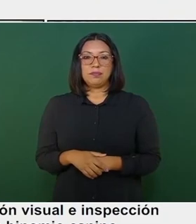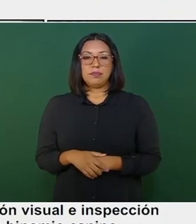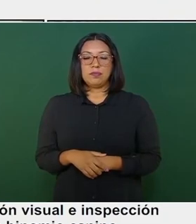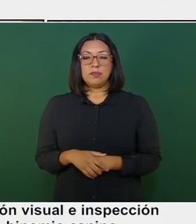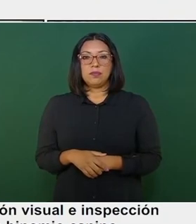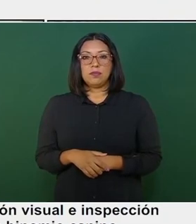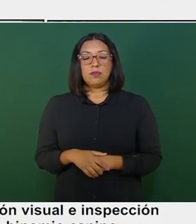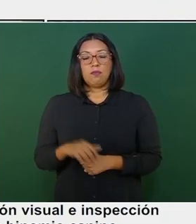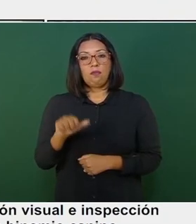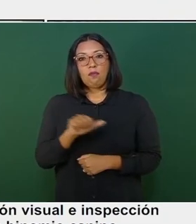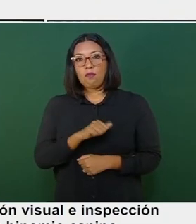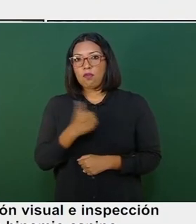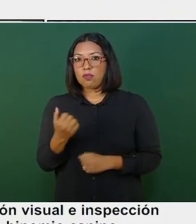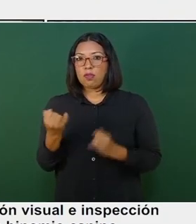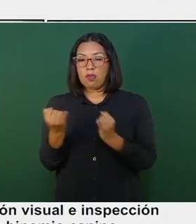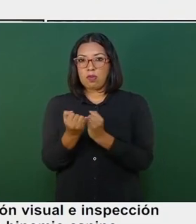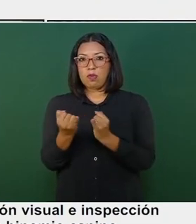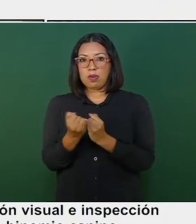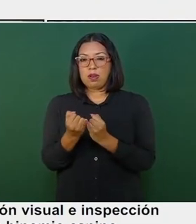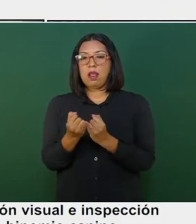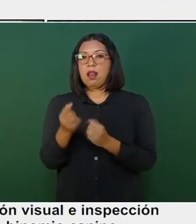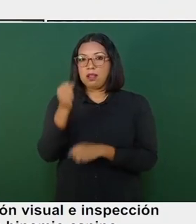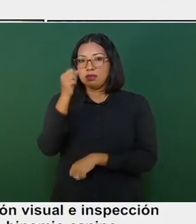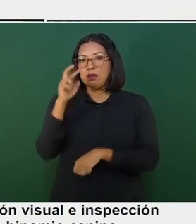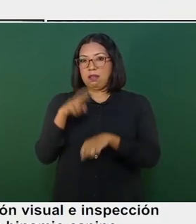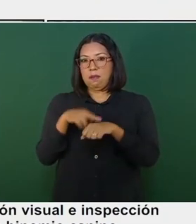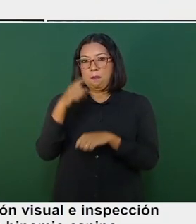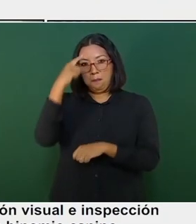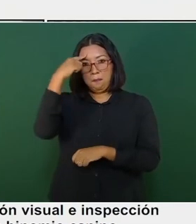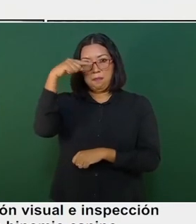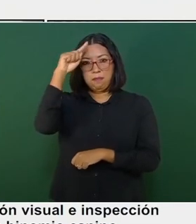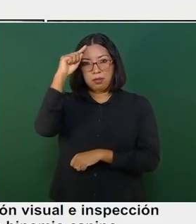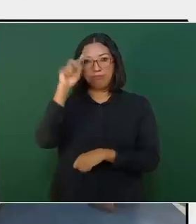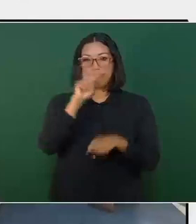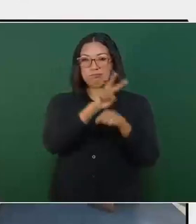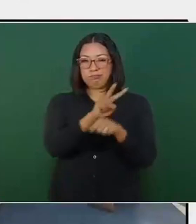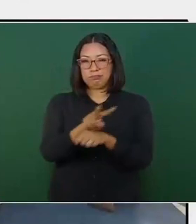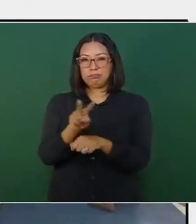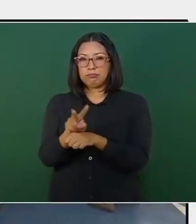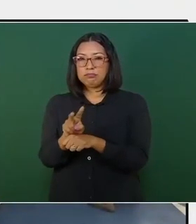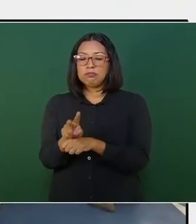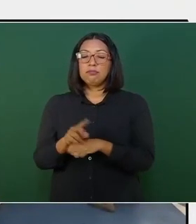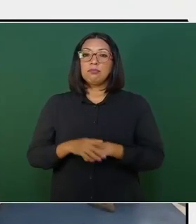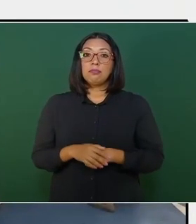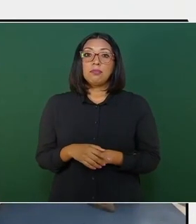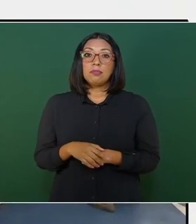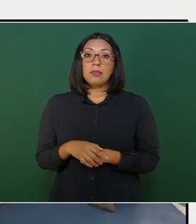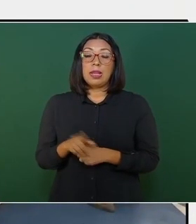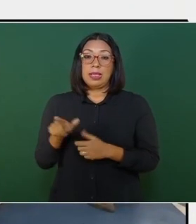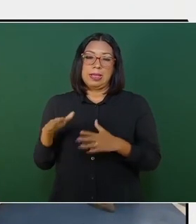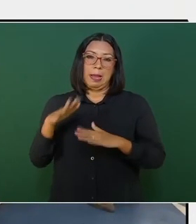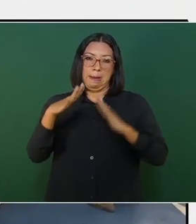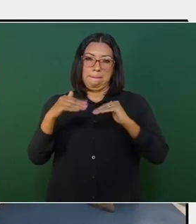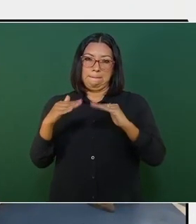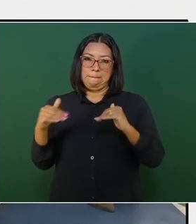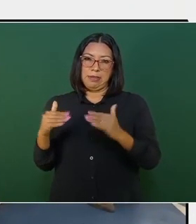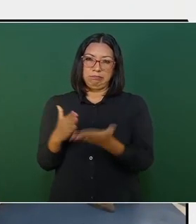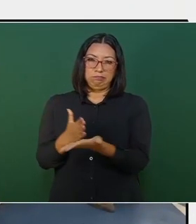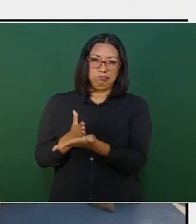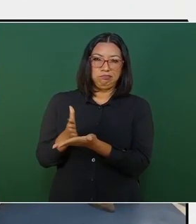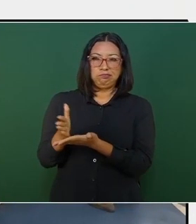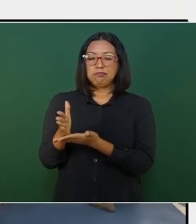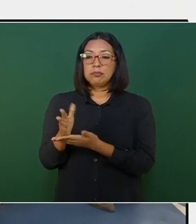Otra operación más de la Secretaría de la Marina. Dentro de sus operaciones en la mar, detuvieron